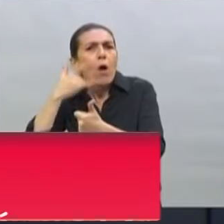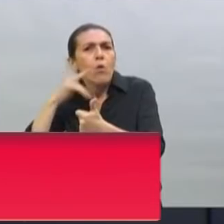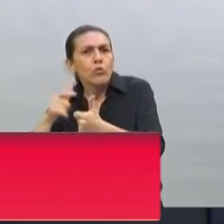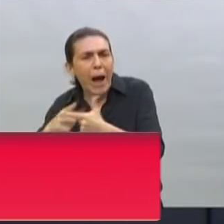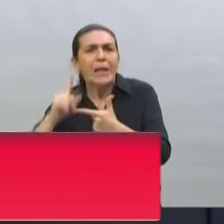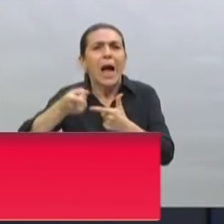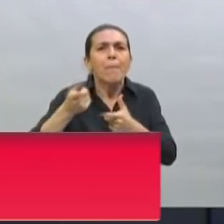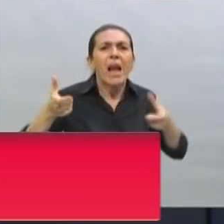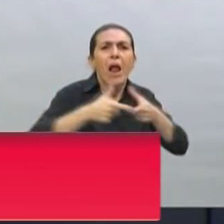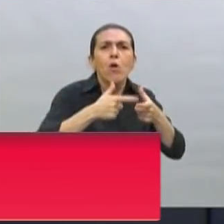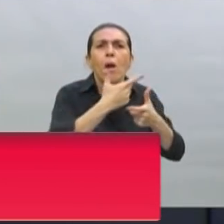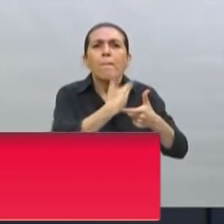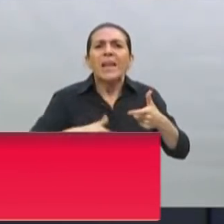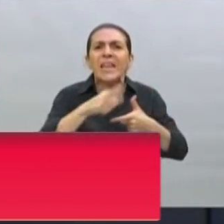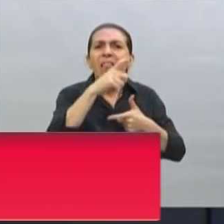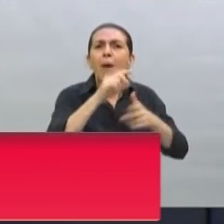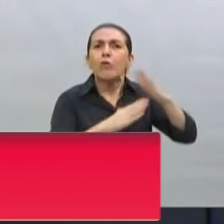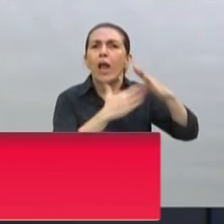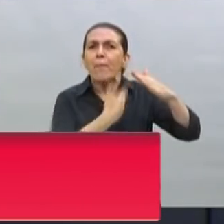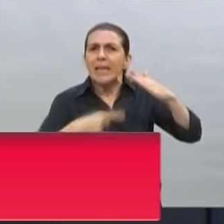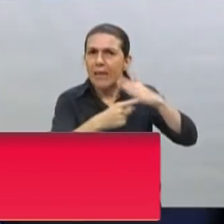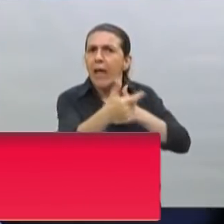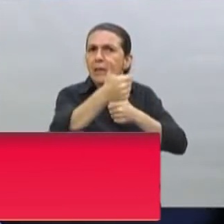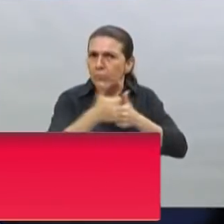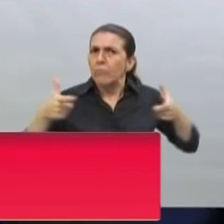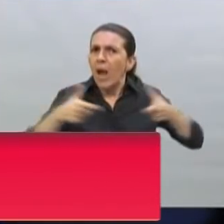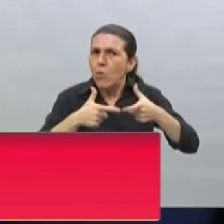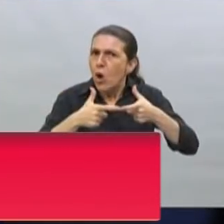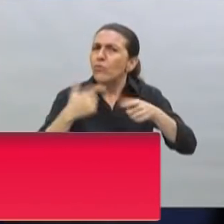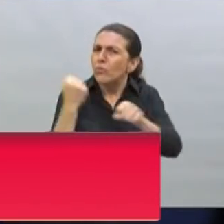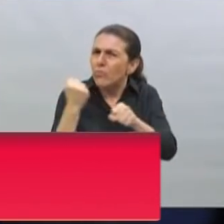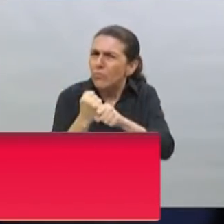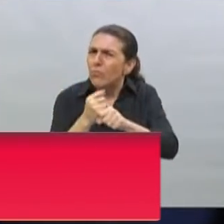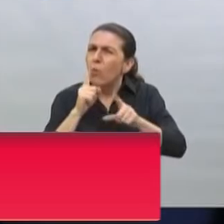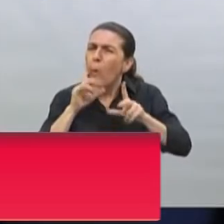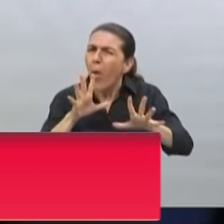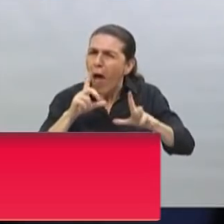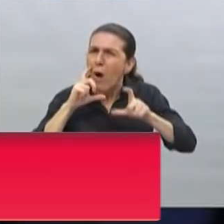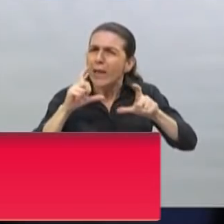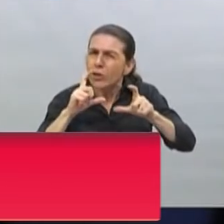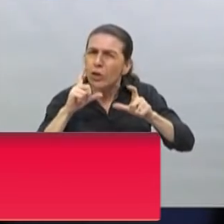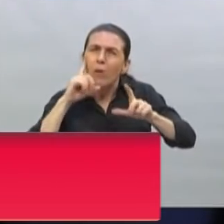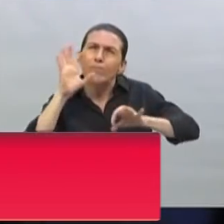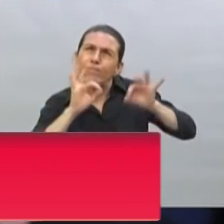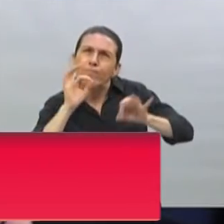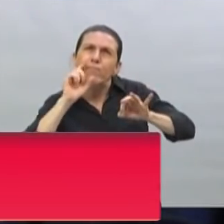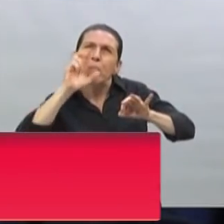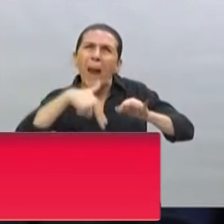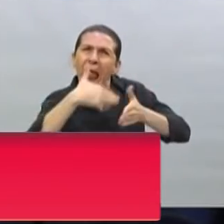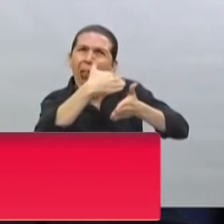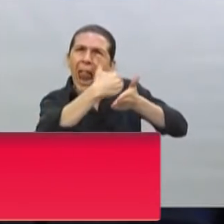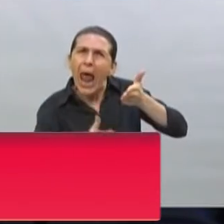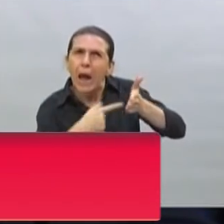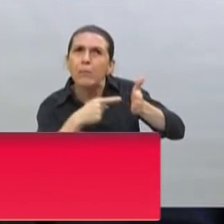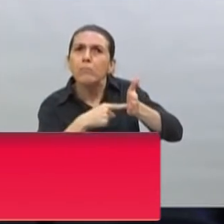reunión el presidente del Banco Central. Y estamos trabajando cuidadosamente en organizar un plan para algo que definitivamente